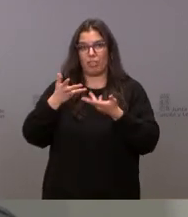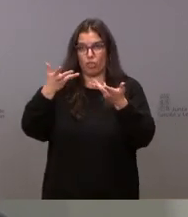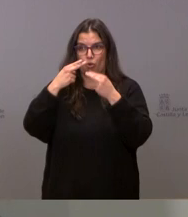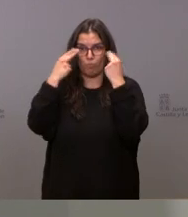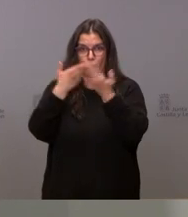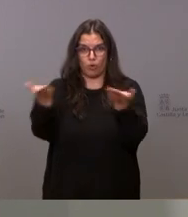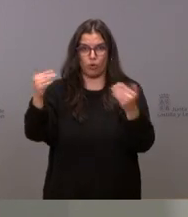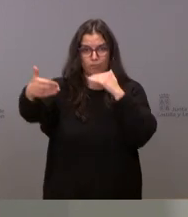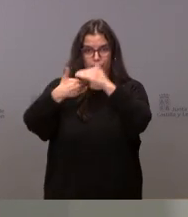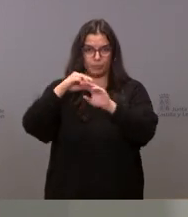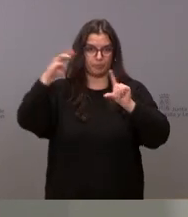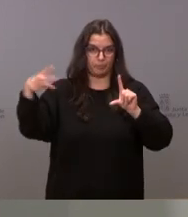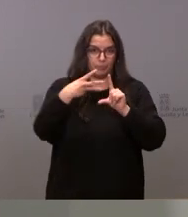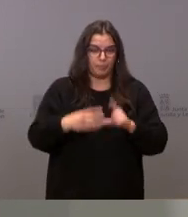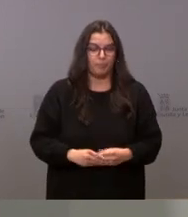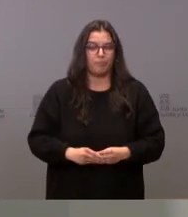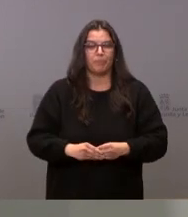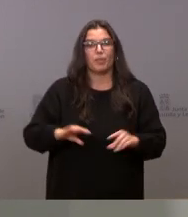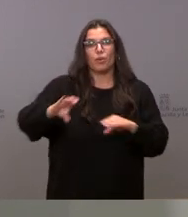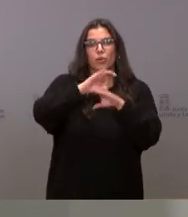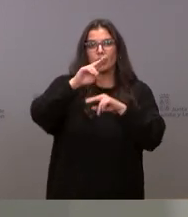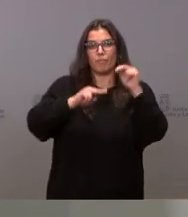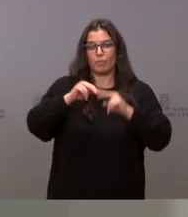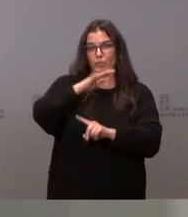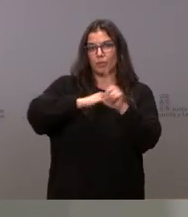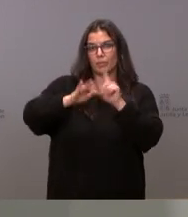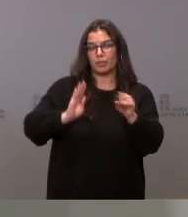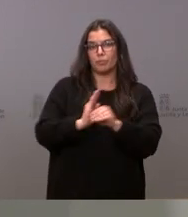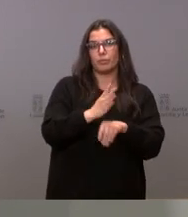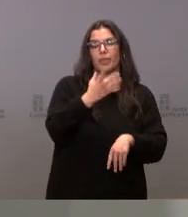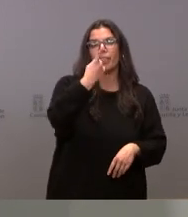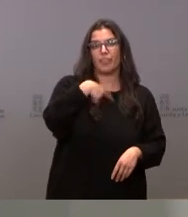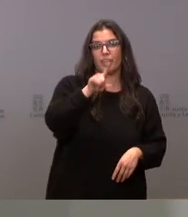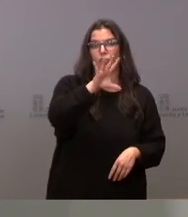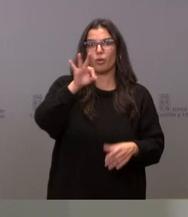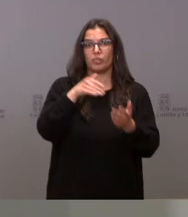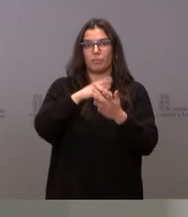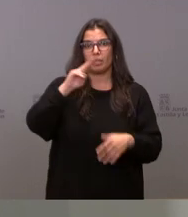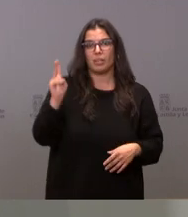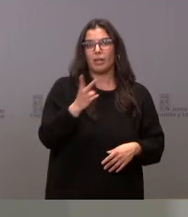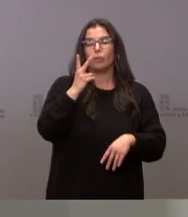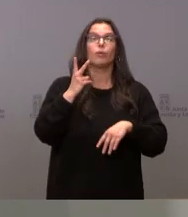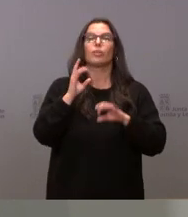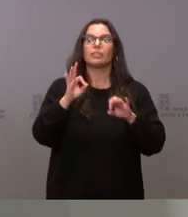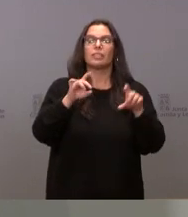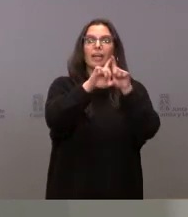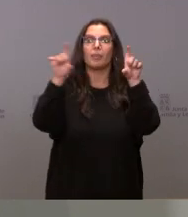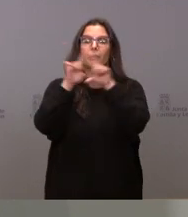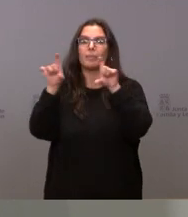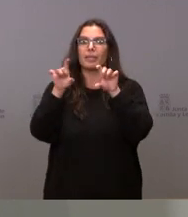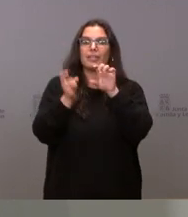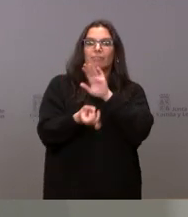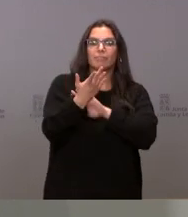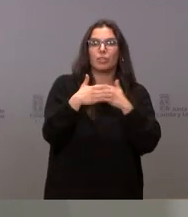La Consejería de Fomento y Medio Ambiente destina 150.000 euros a la agroecupación empresarial innovadora de